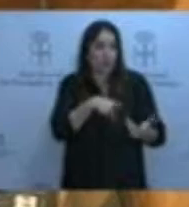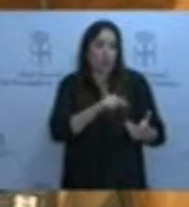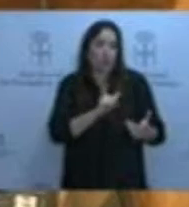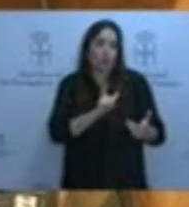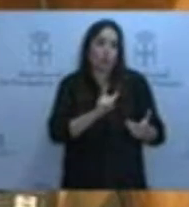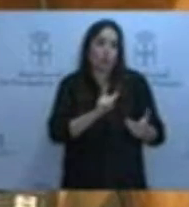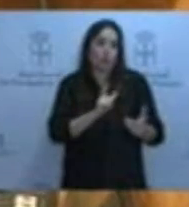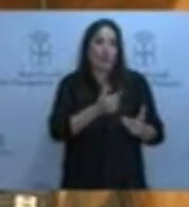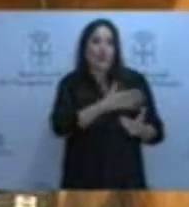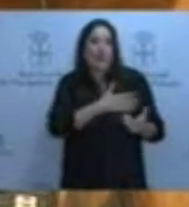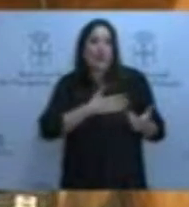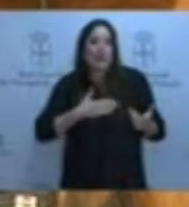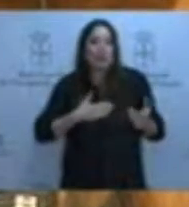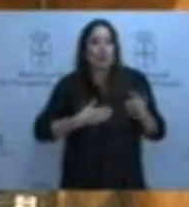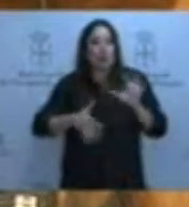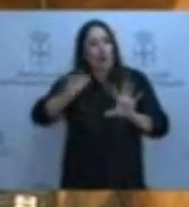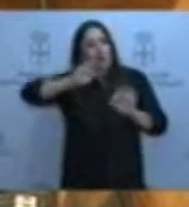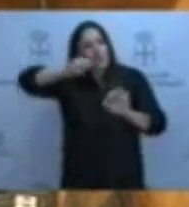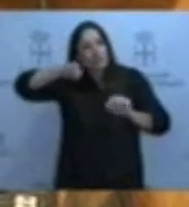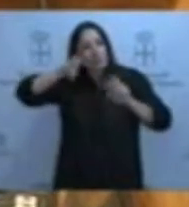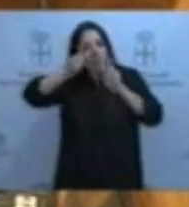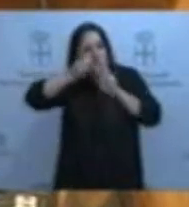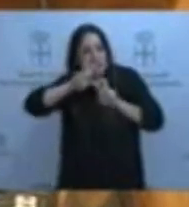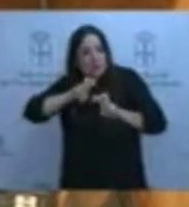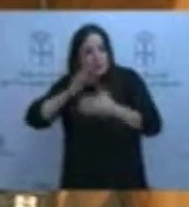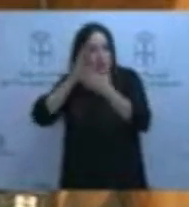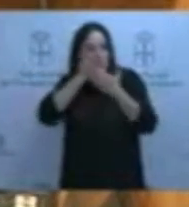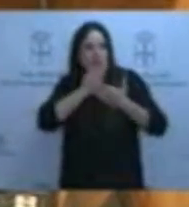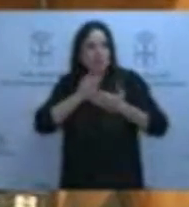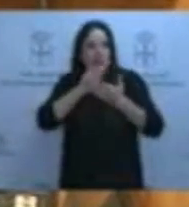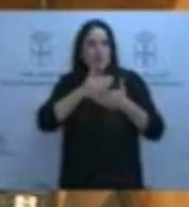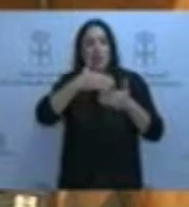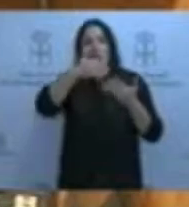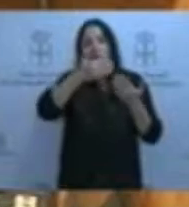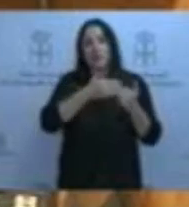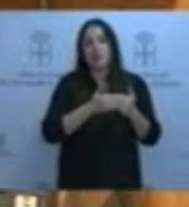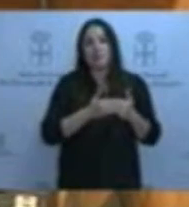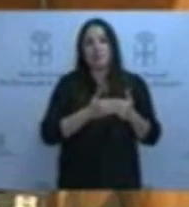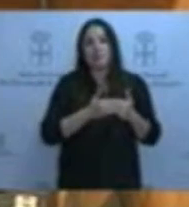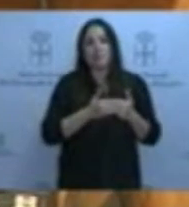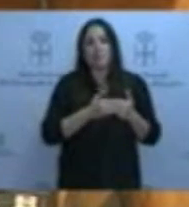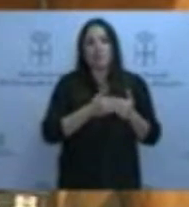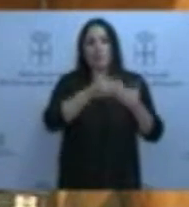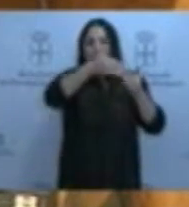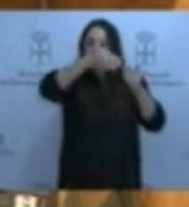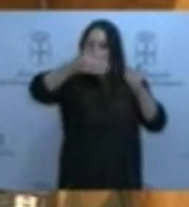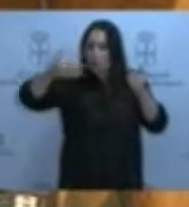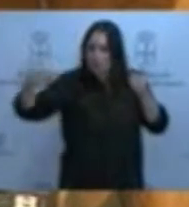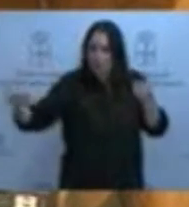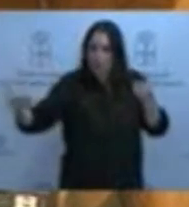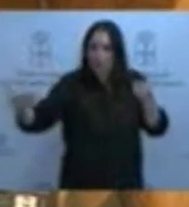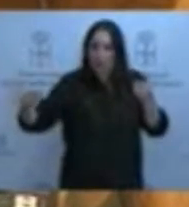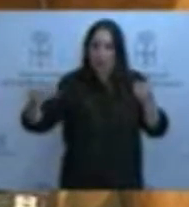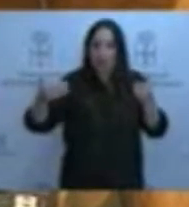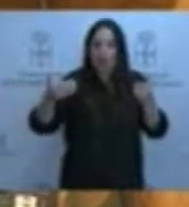a explorar otras opciones de, de alguna manera, exposición de esta colección, esta interesante colección,